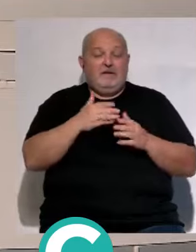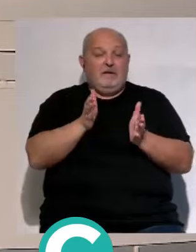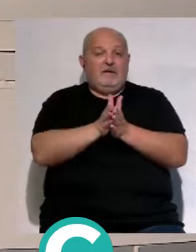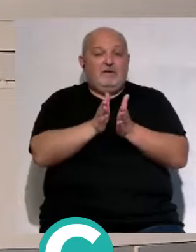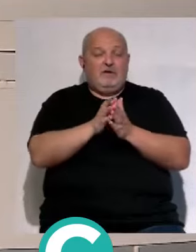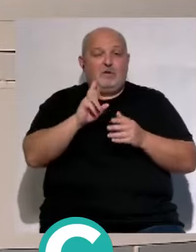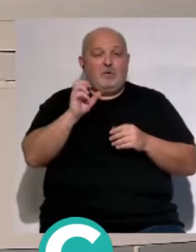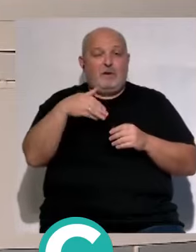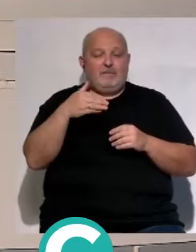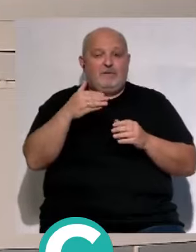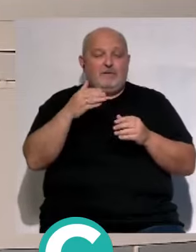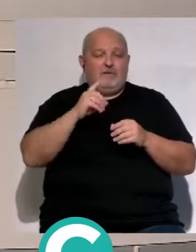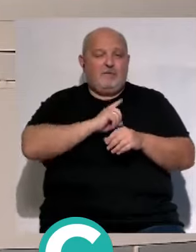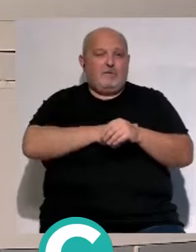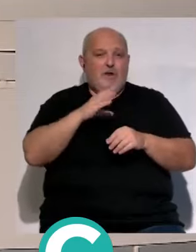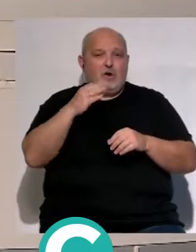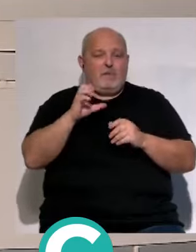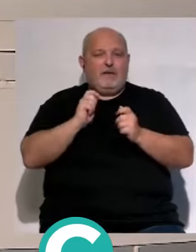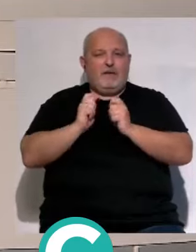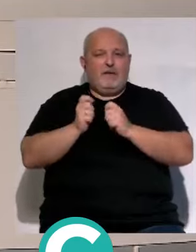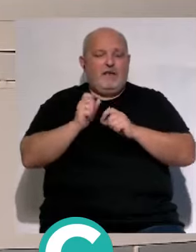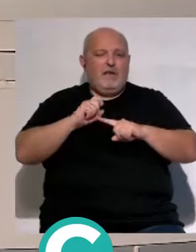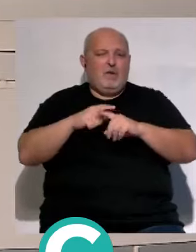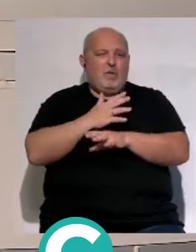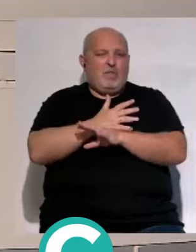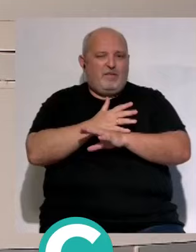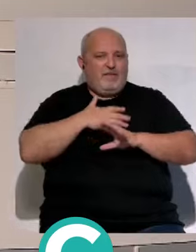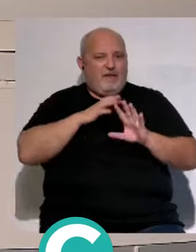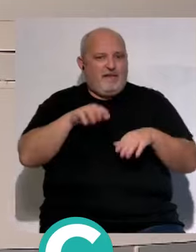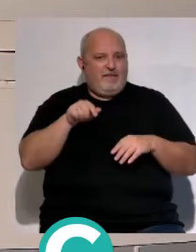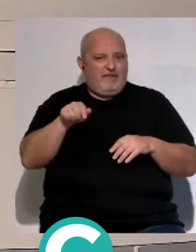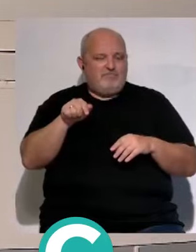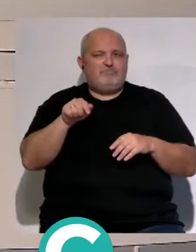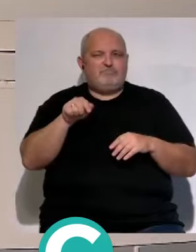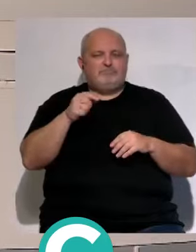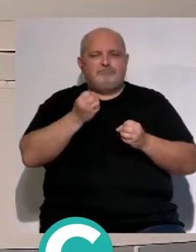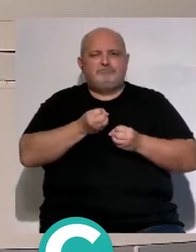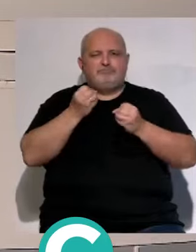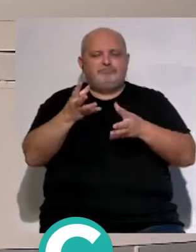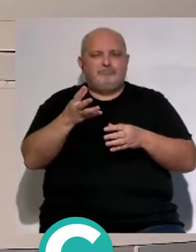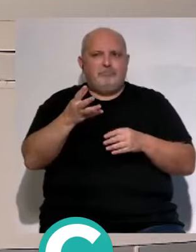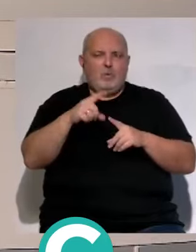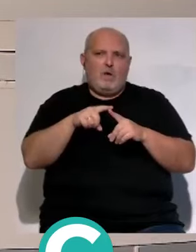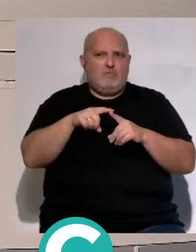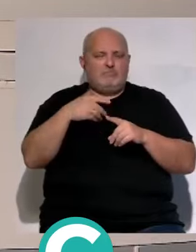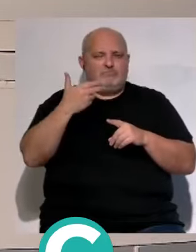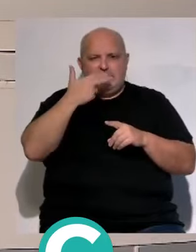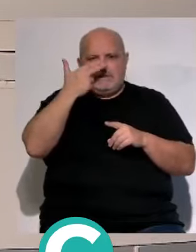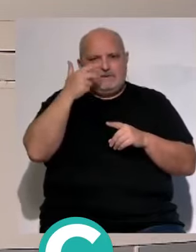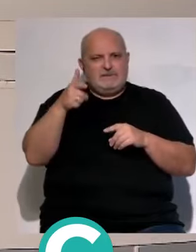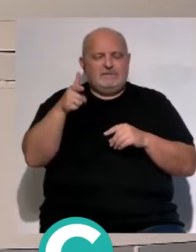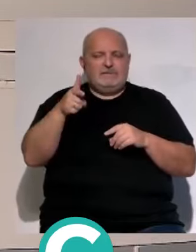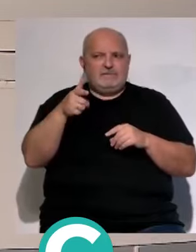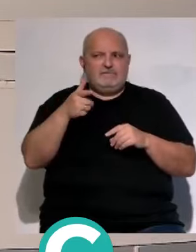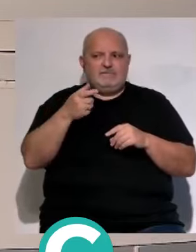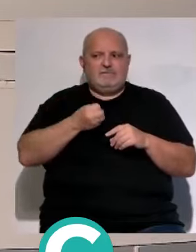compañero Rubén López en Deportes Cope Cádiz entrevistaba un exjugador del Cádiz que ha dejado unas declaraciones que no han dejado indiferente a